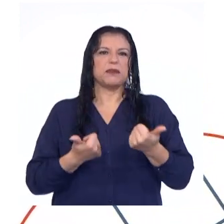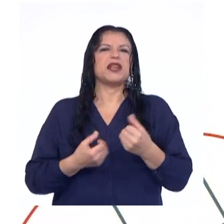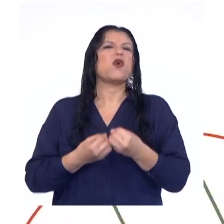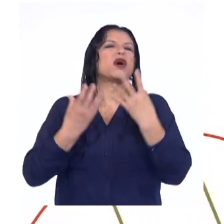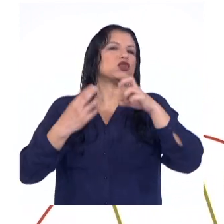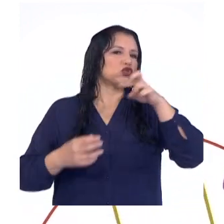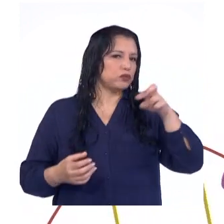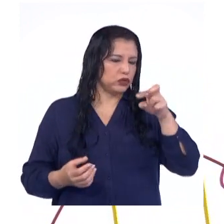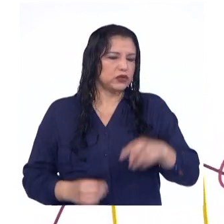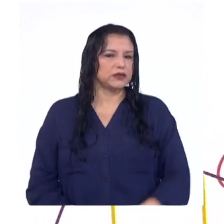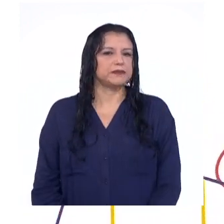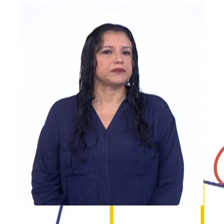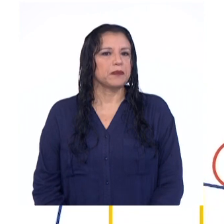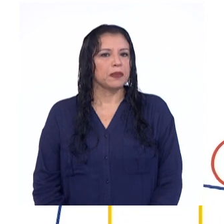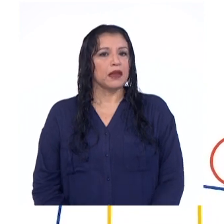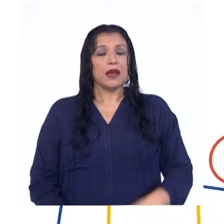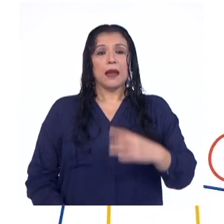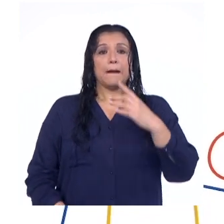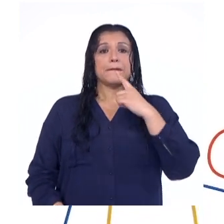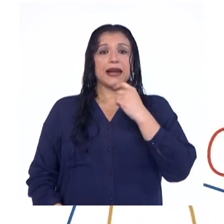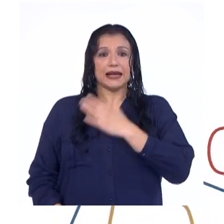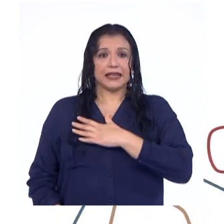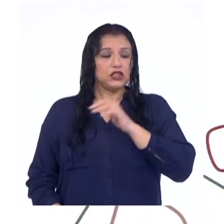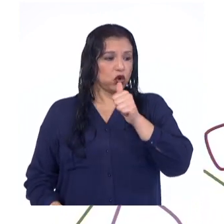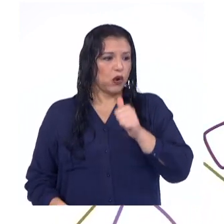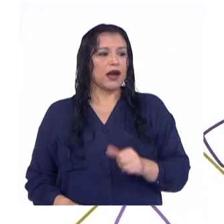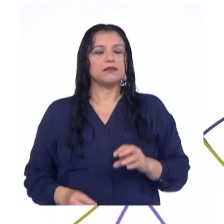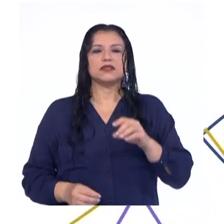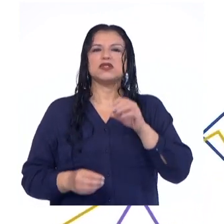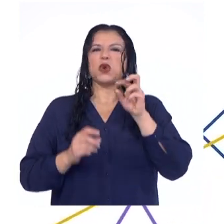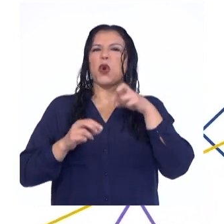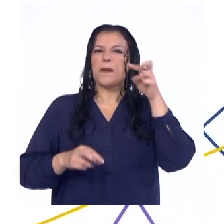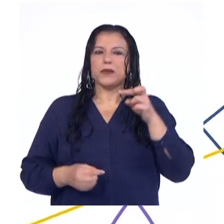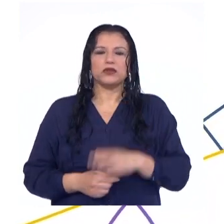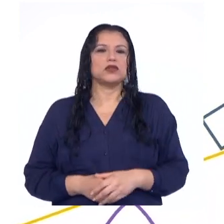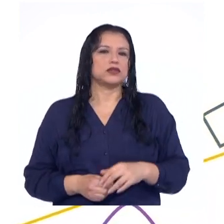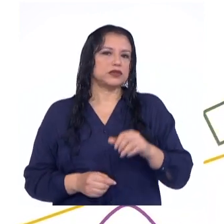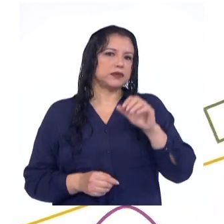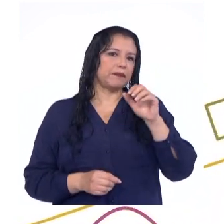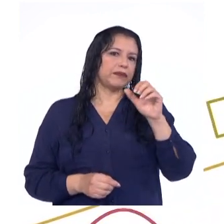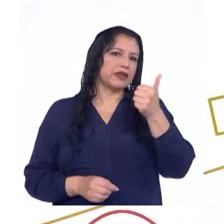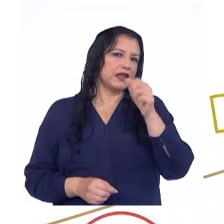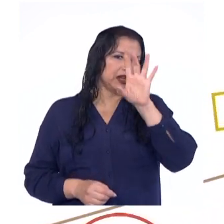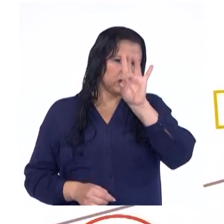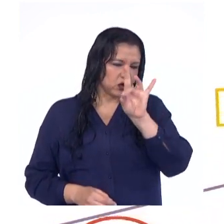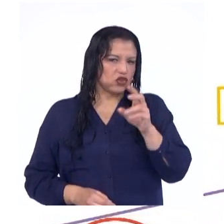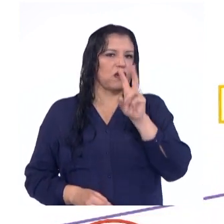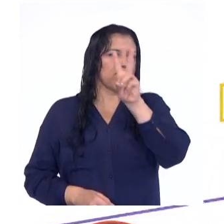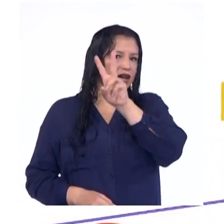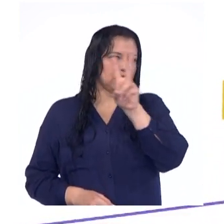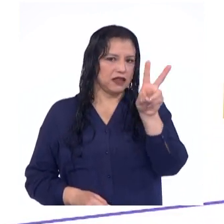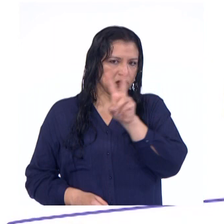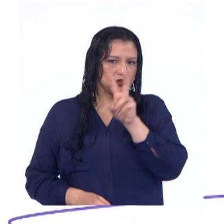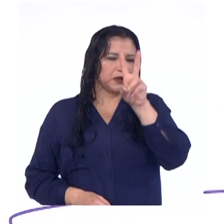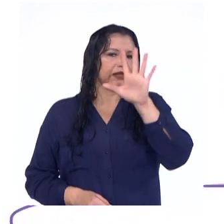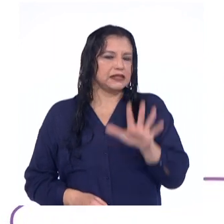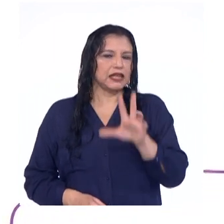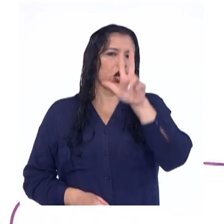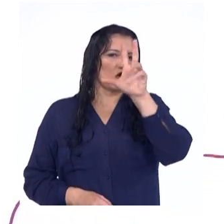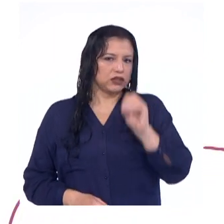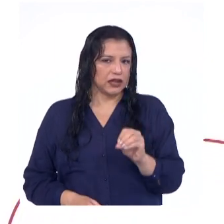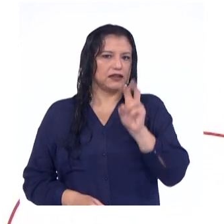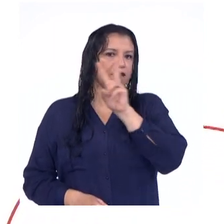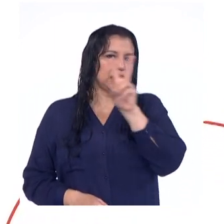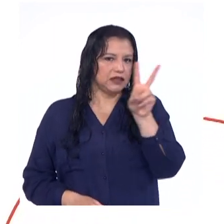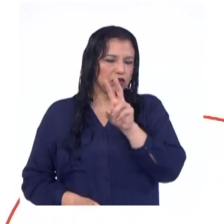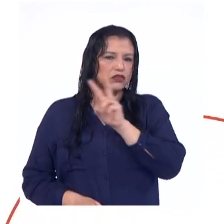puntajes. Para quinto A, los puntajes son los siguientes. 18, 22, 25, 30, 22,